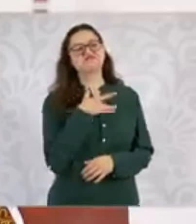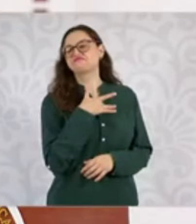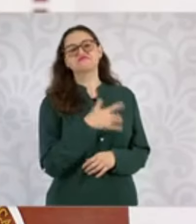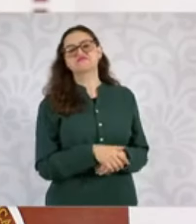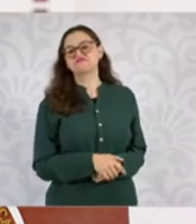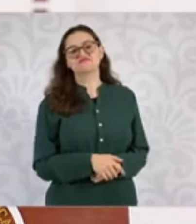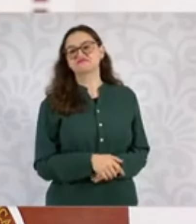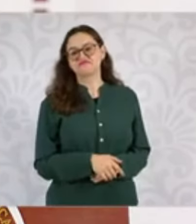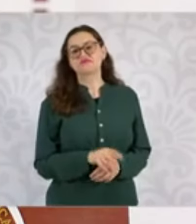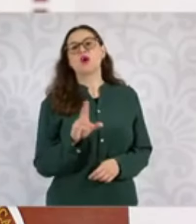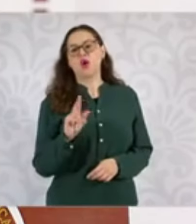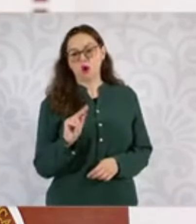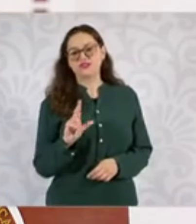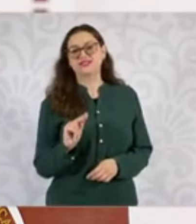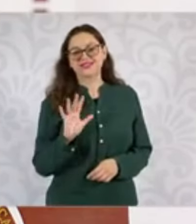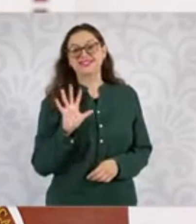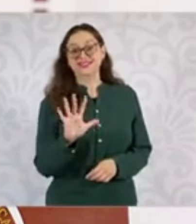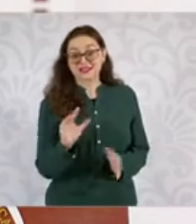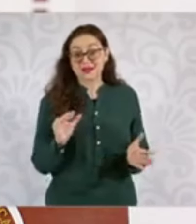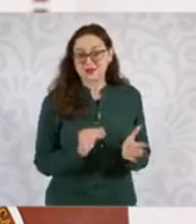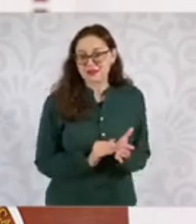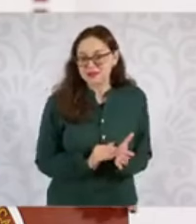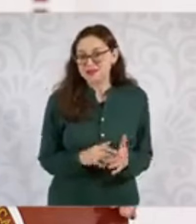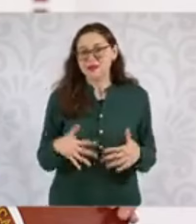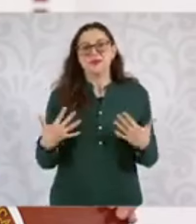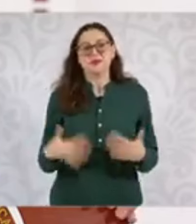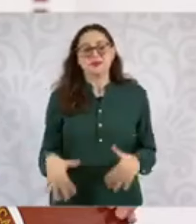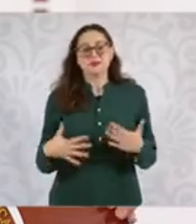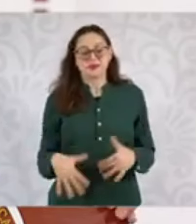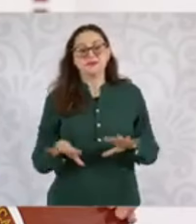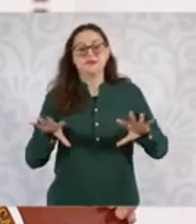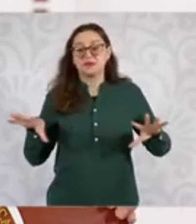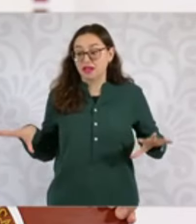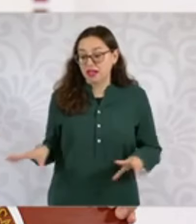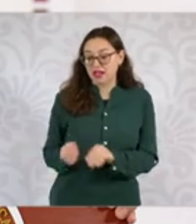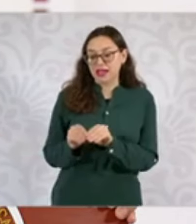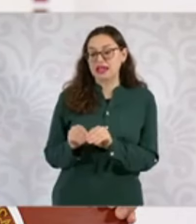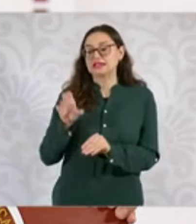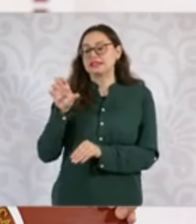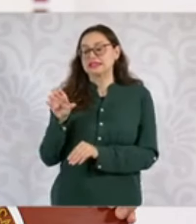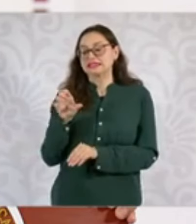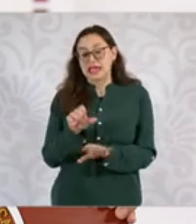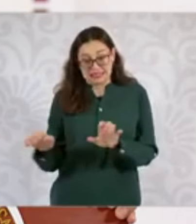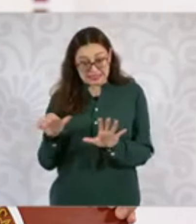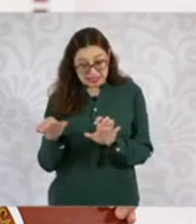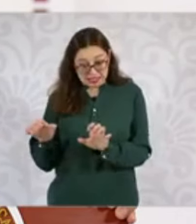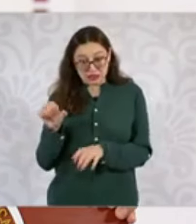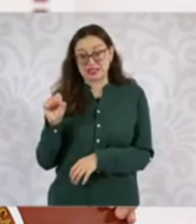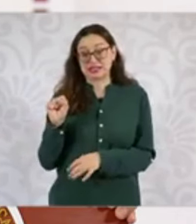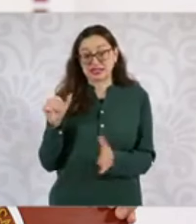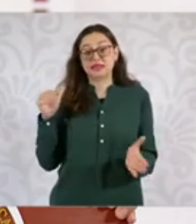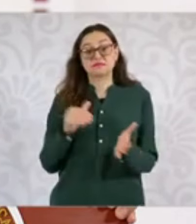por 85 mil, con lo que llegaría a 660 mil estudiantes